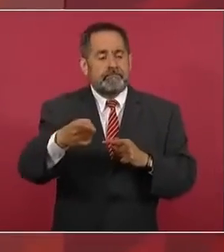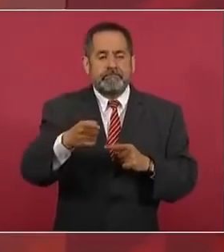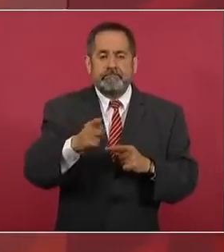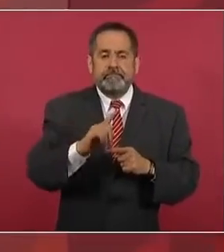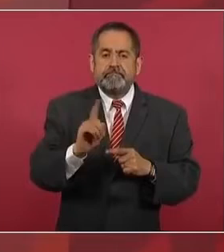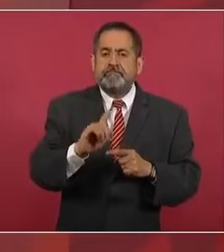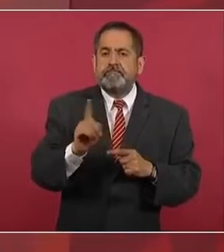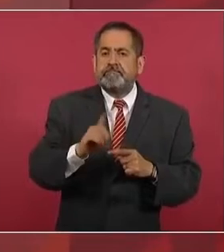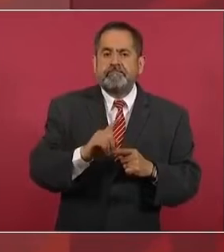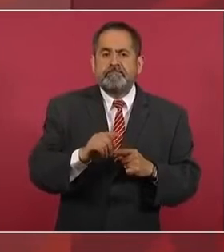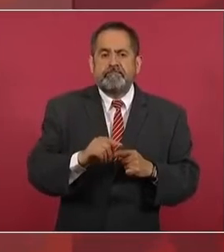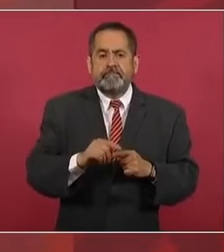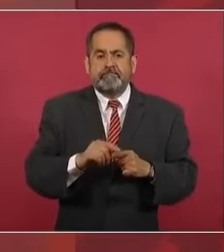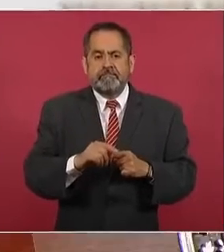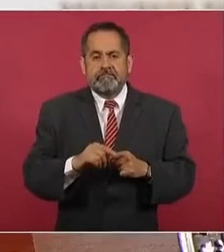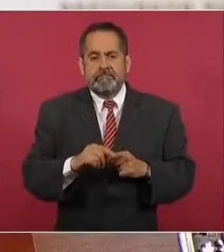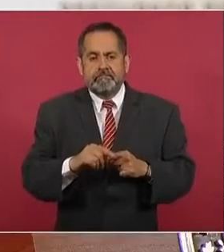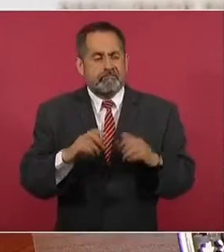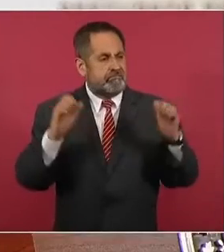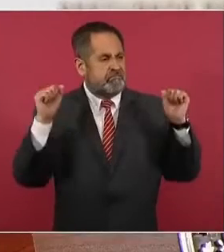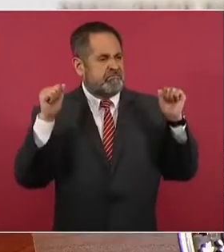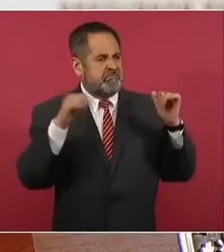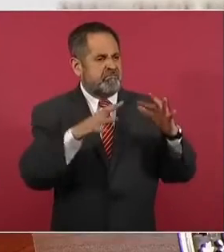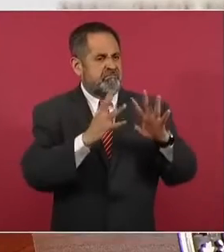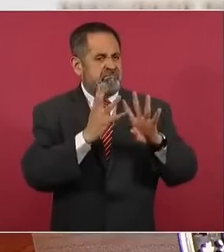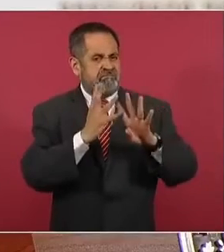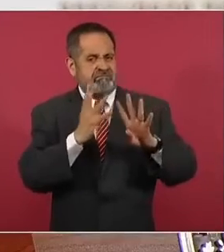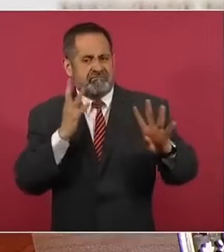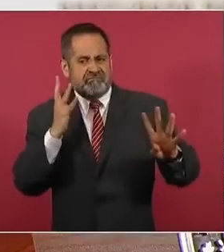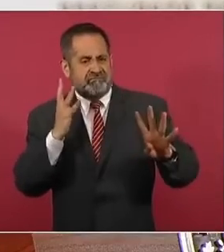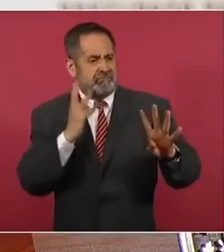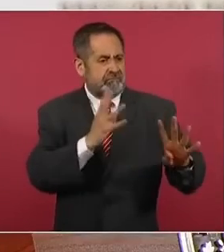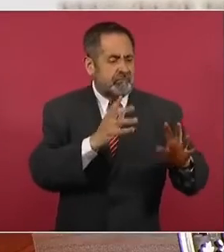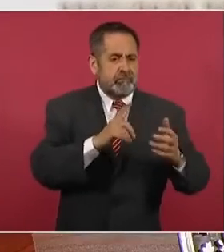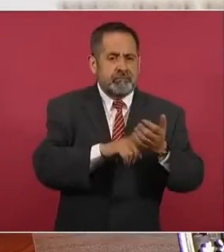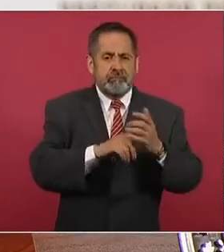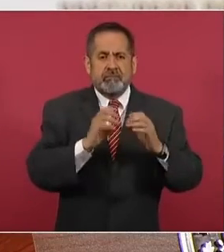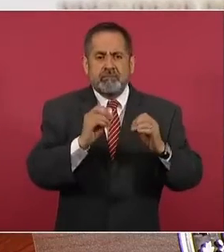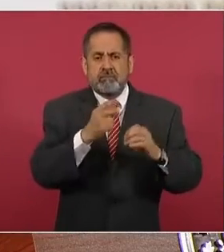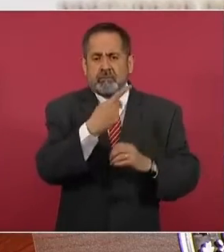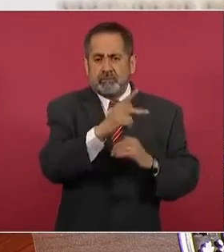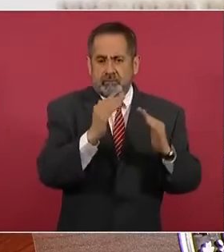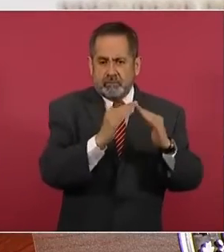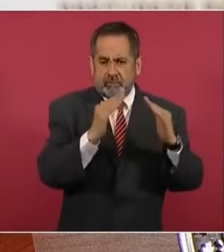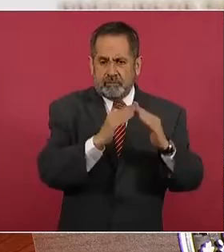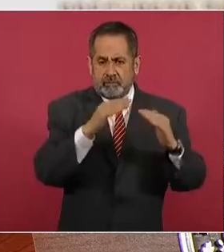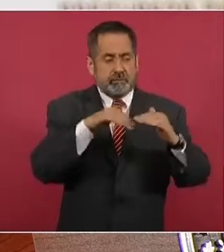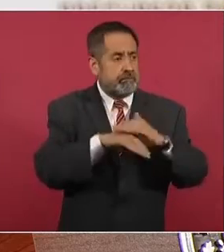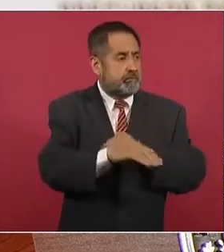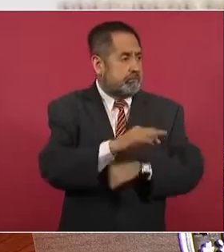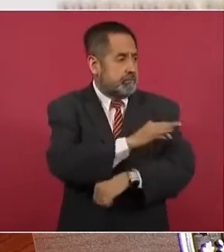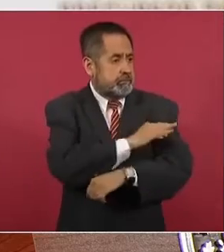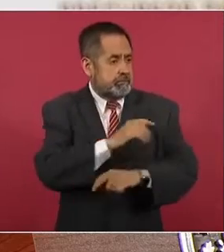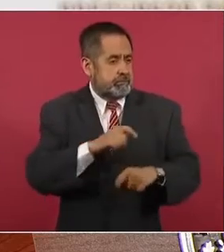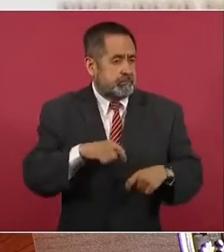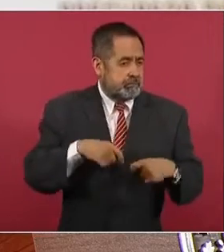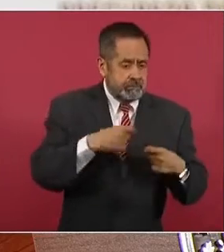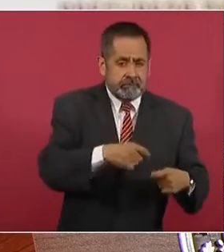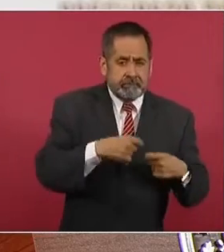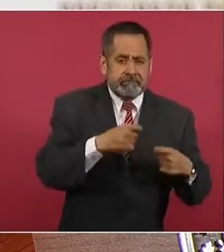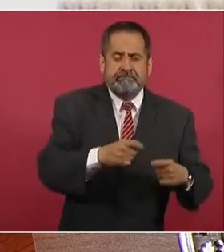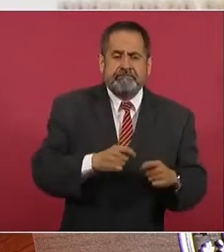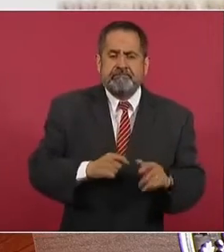visitándolas en sus casas, ni van a haber